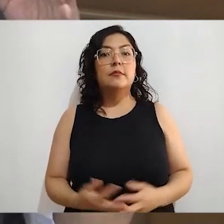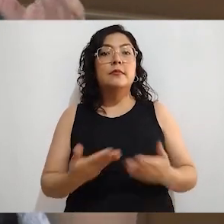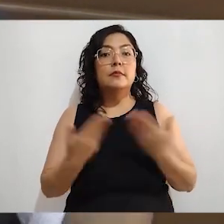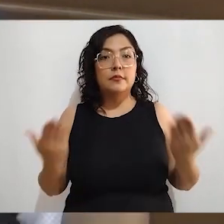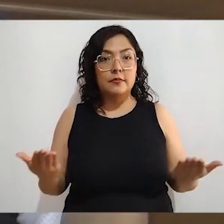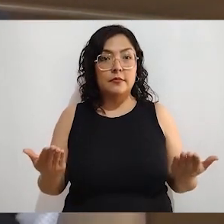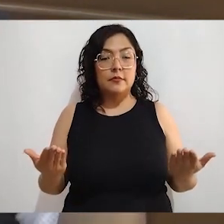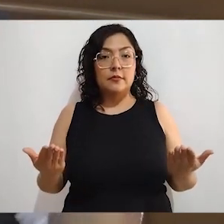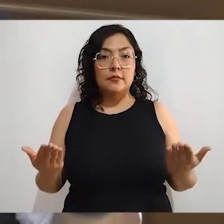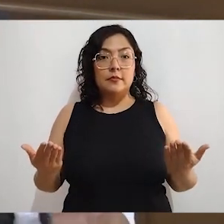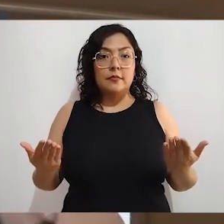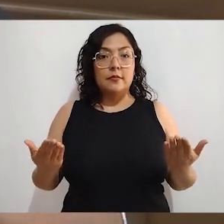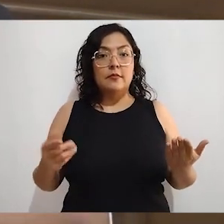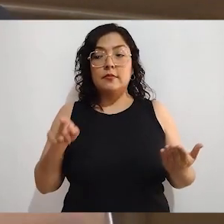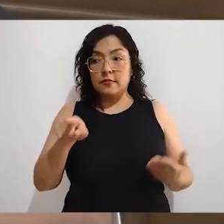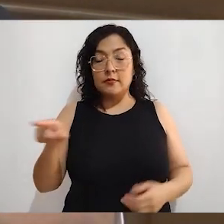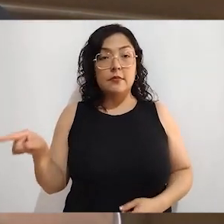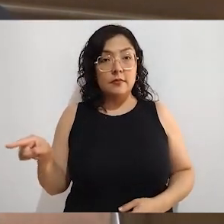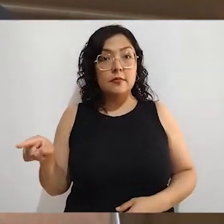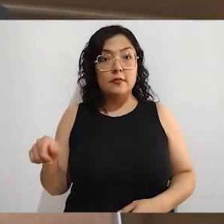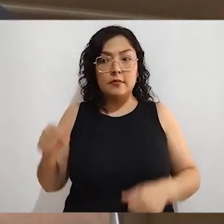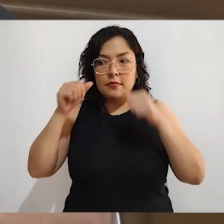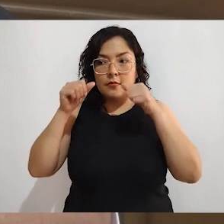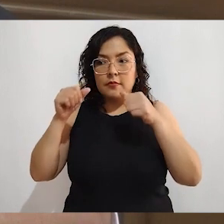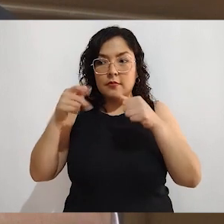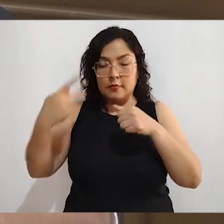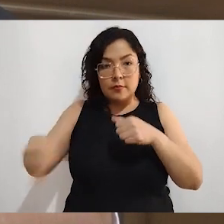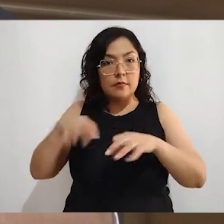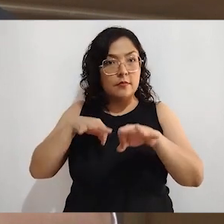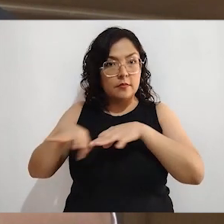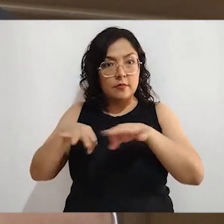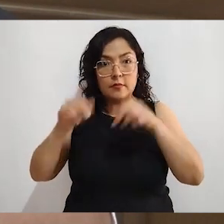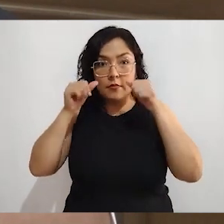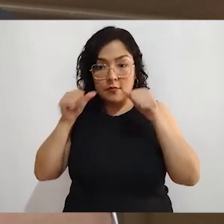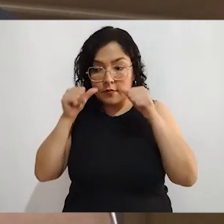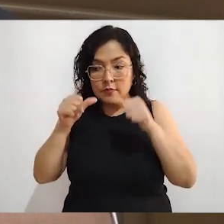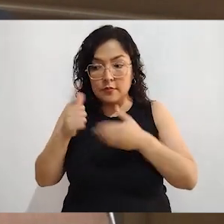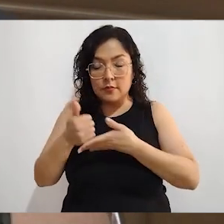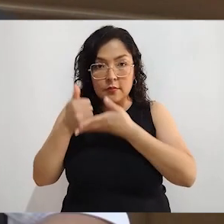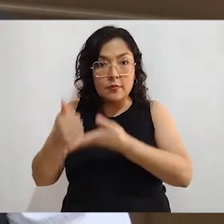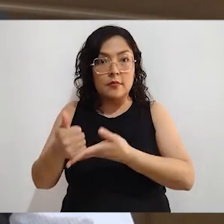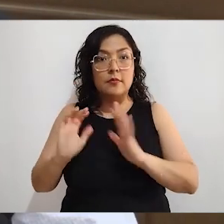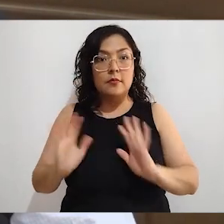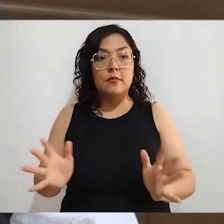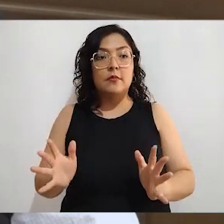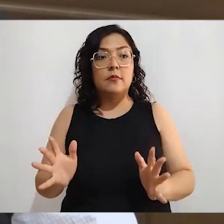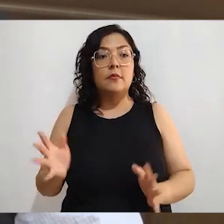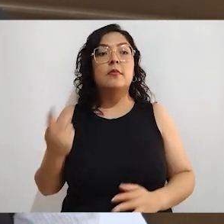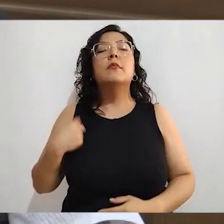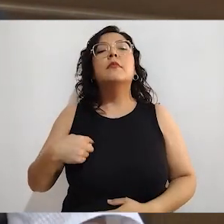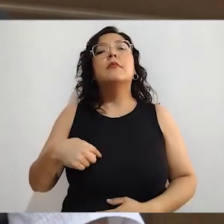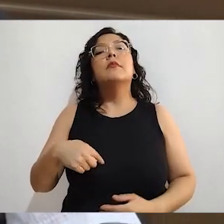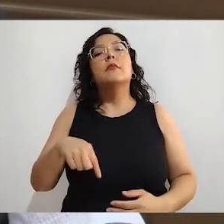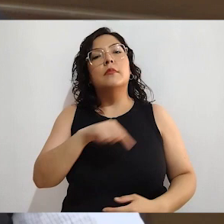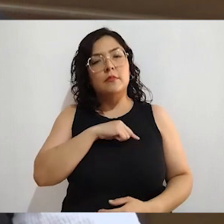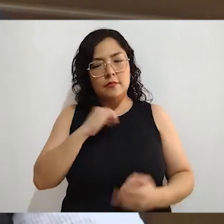enfocados a lo interno, y también se enfocara a lo externo, que es la clientela o